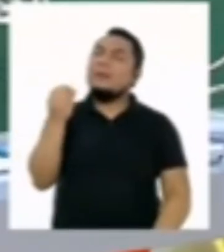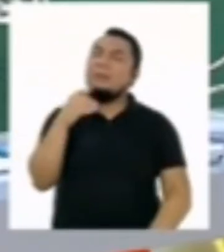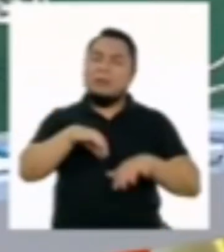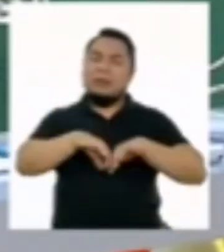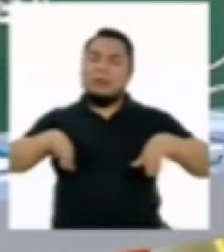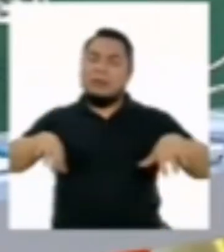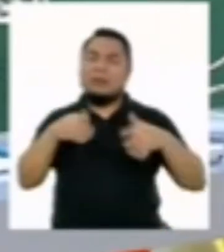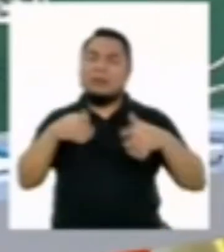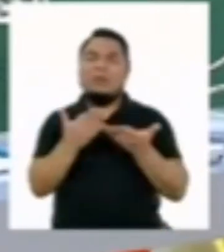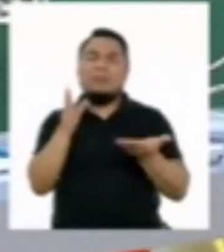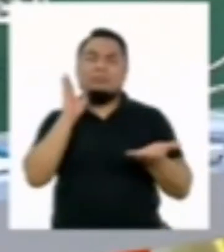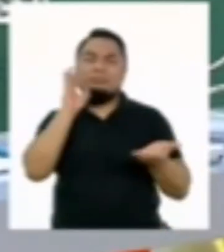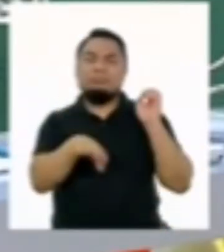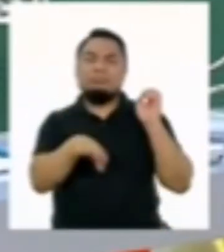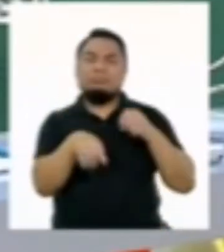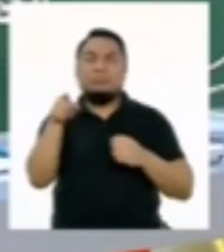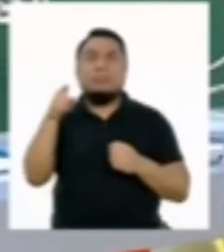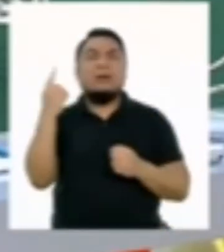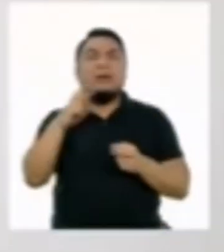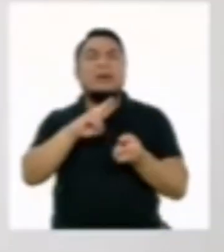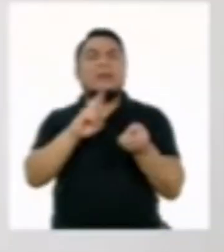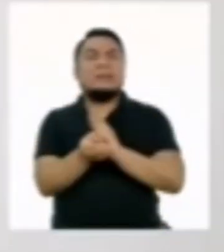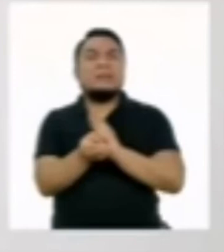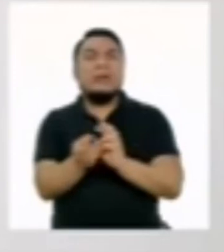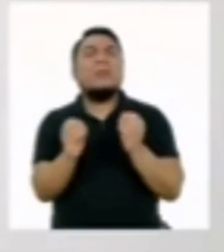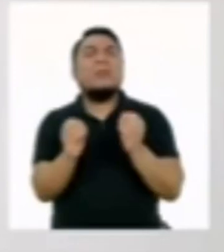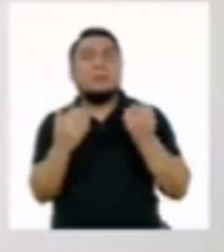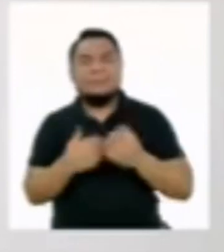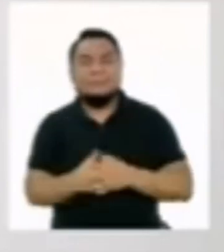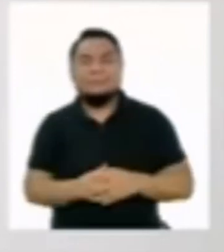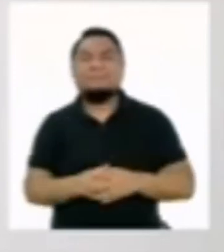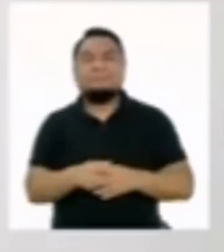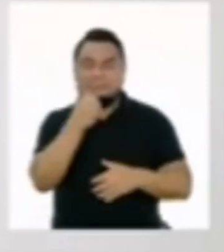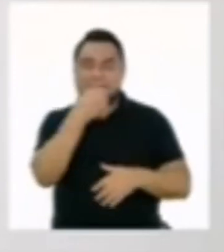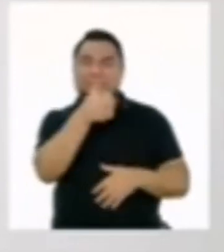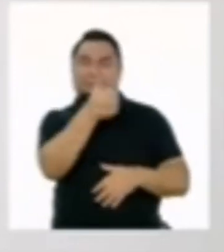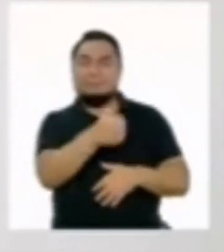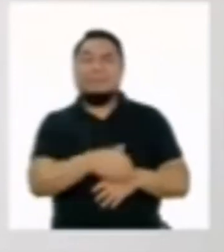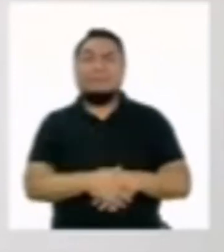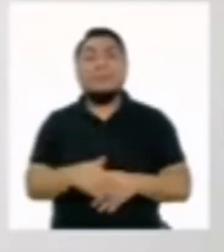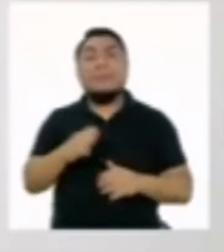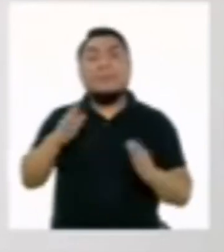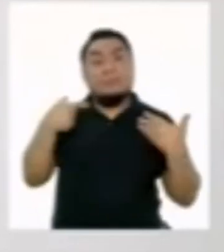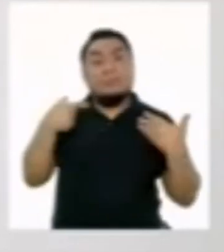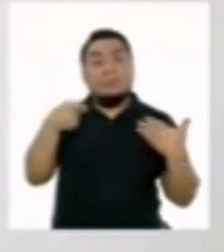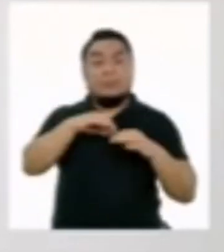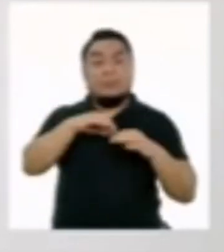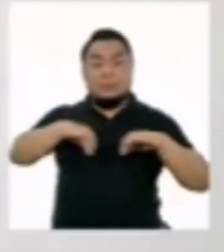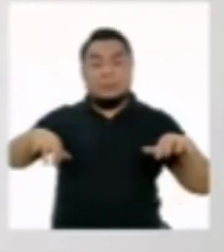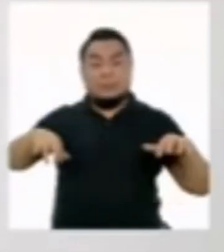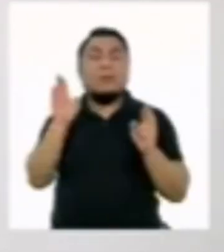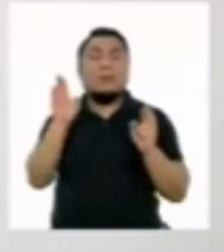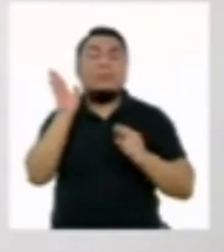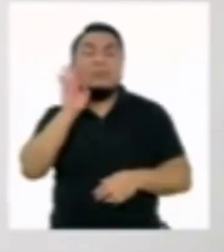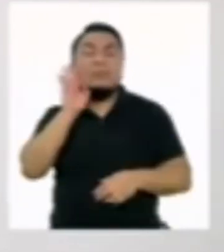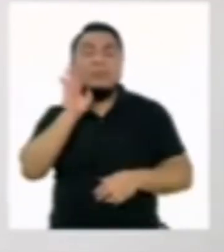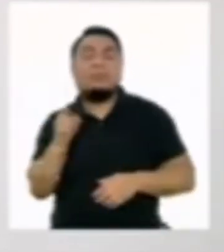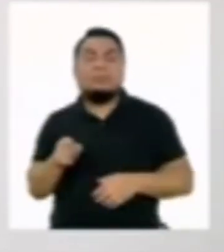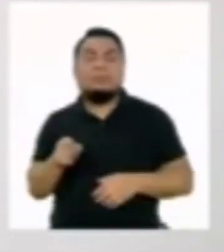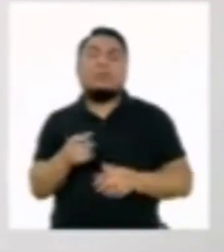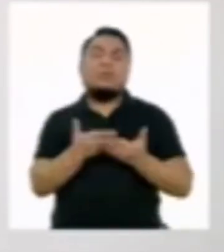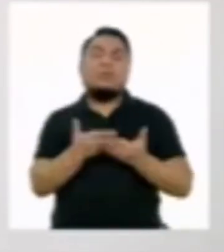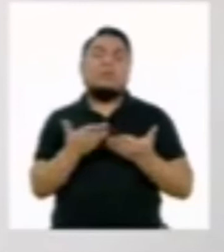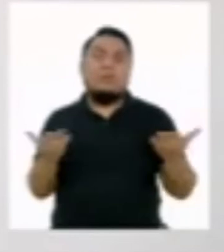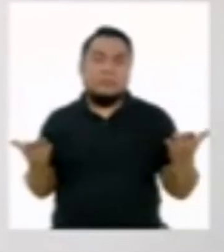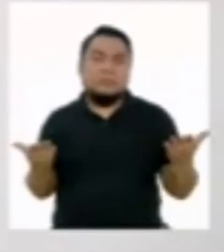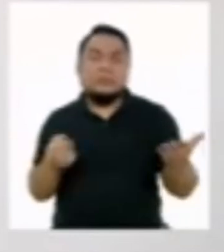separamos nuestros desechos para el reciclado? Buena pregunta. Podemos separar nuestra basura en desechos